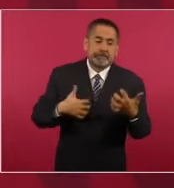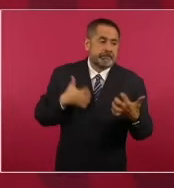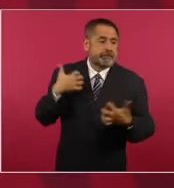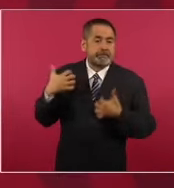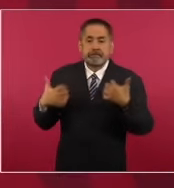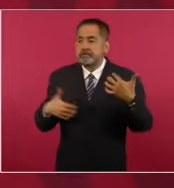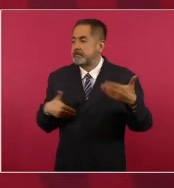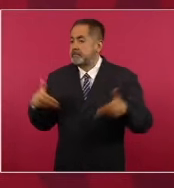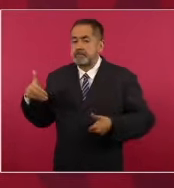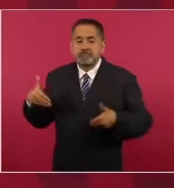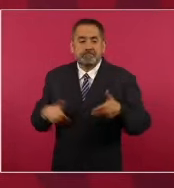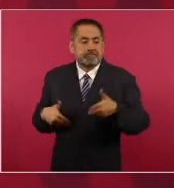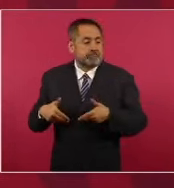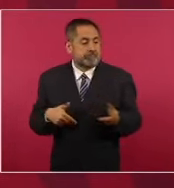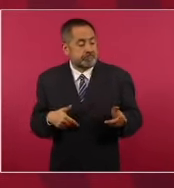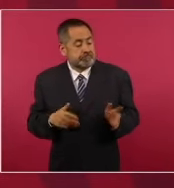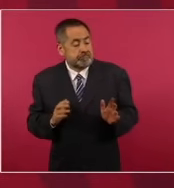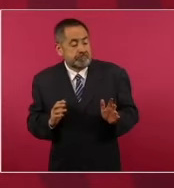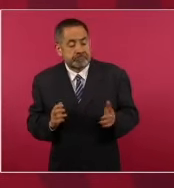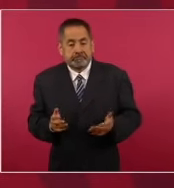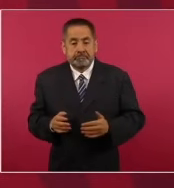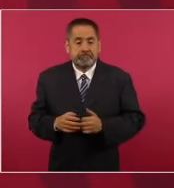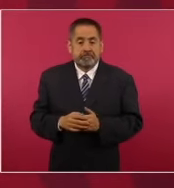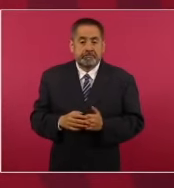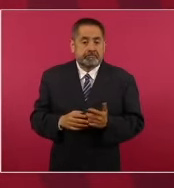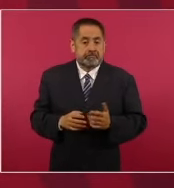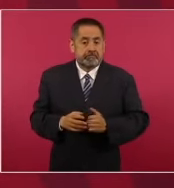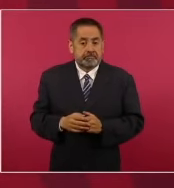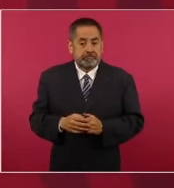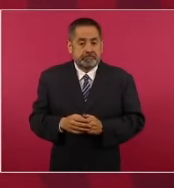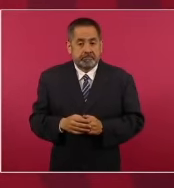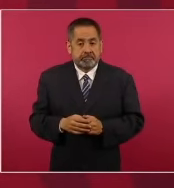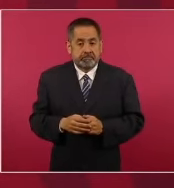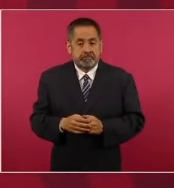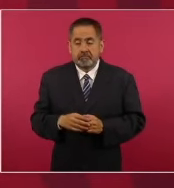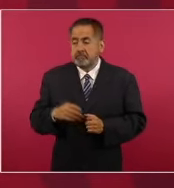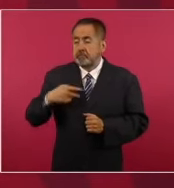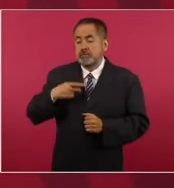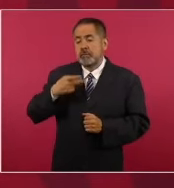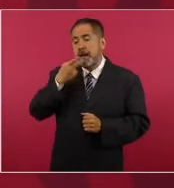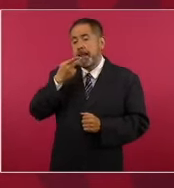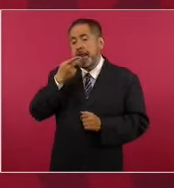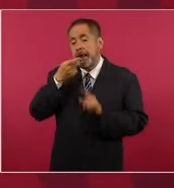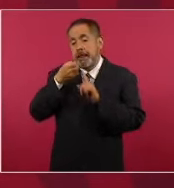hasta cómo hablo